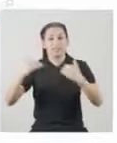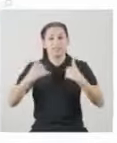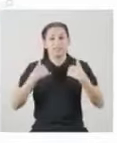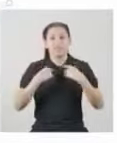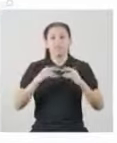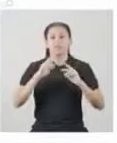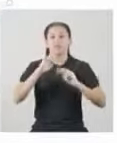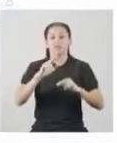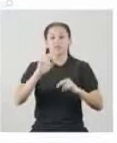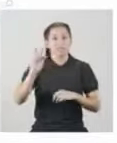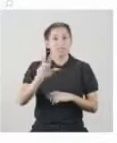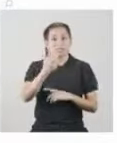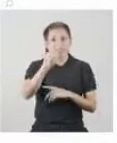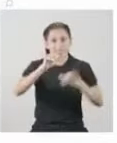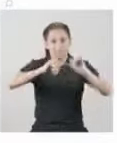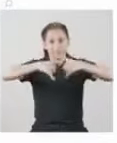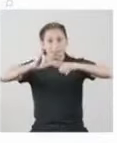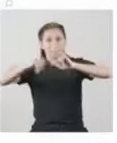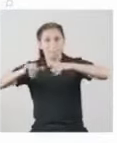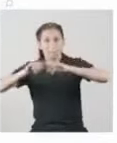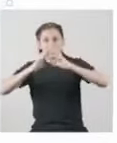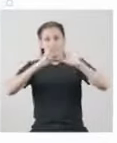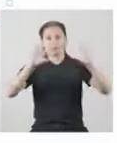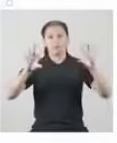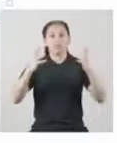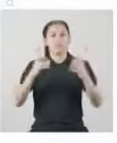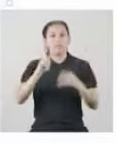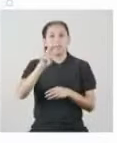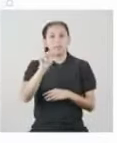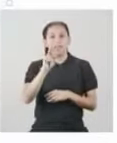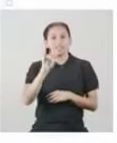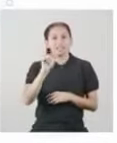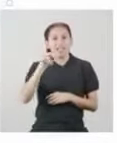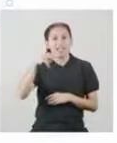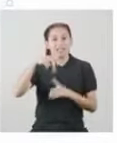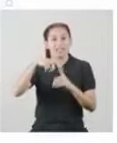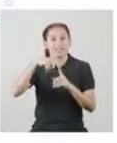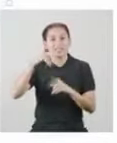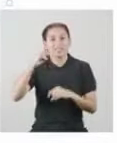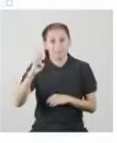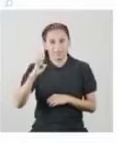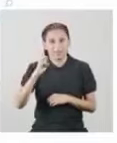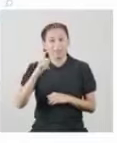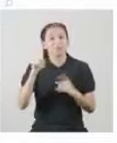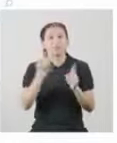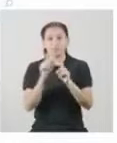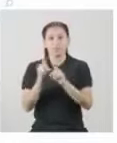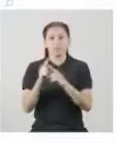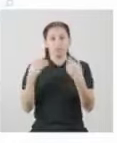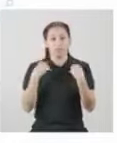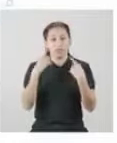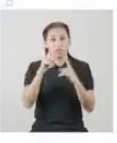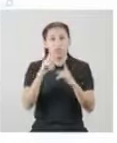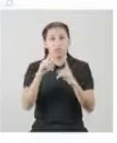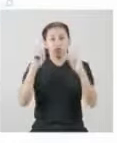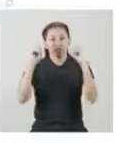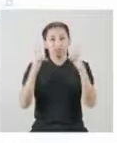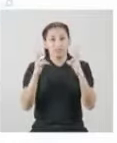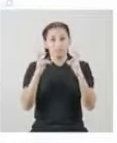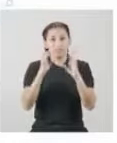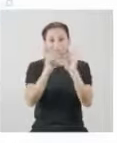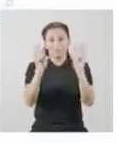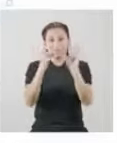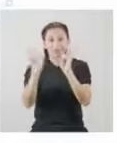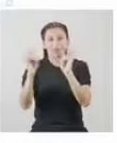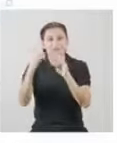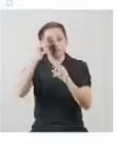de los peces? Tenemos que definir la tercera medida de dispersión, que es la varianza. Que también se define como una medida de